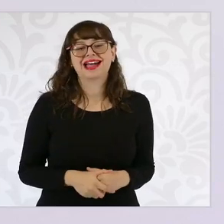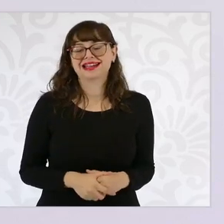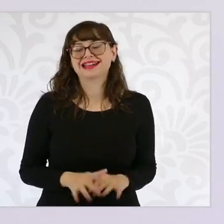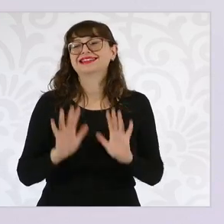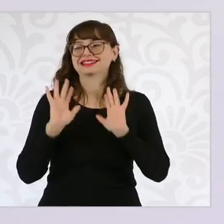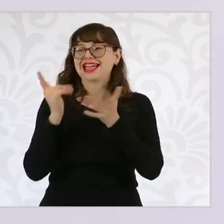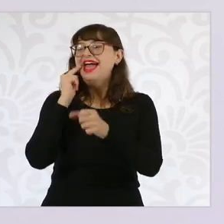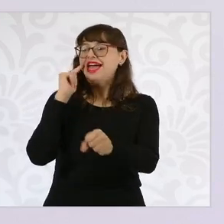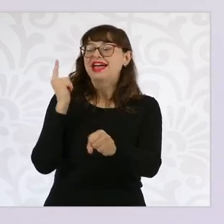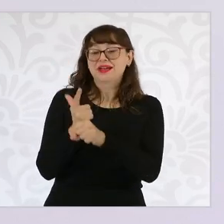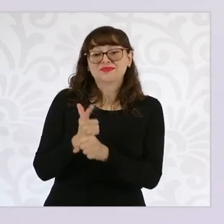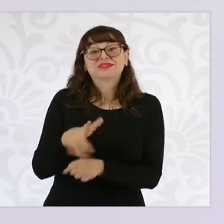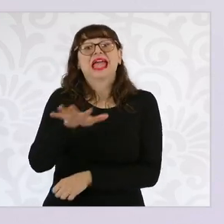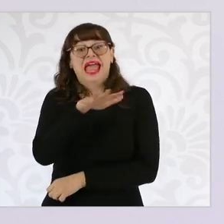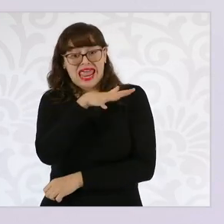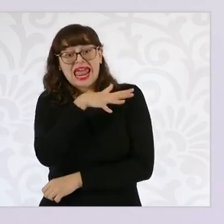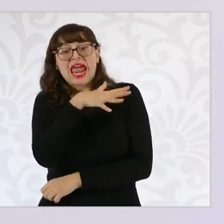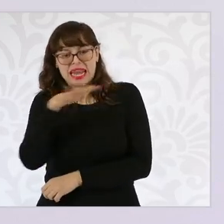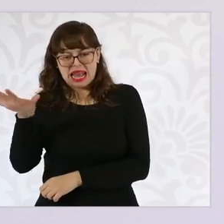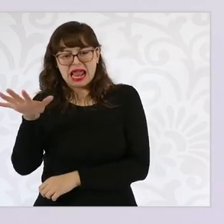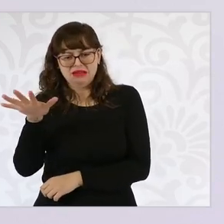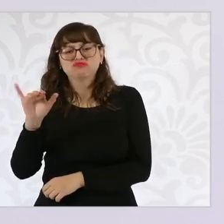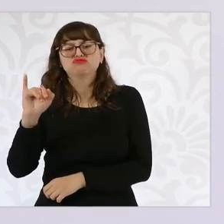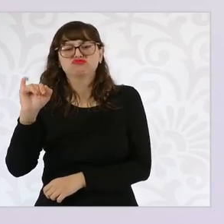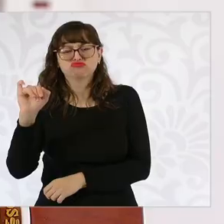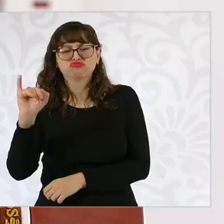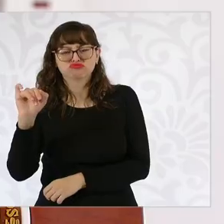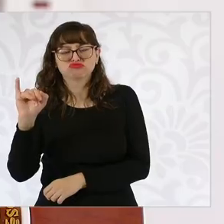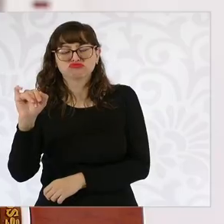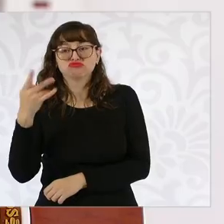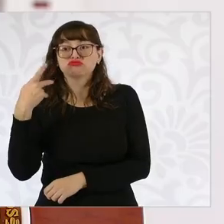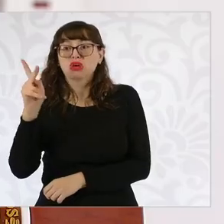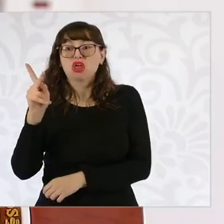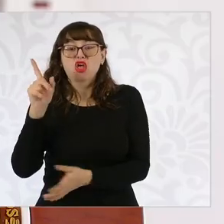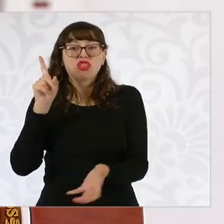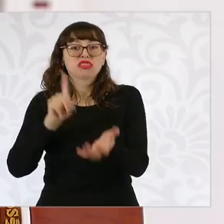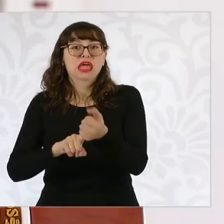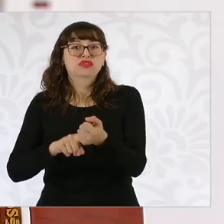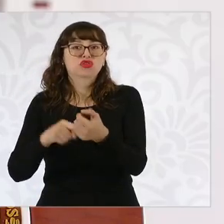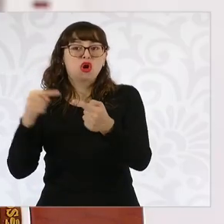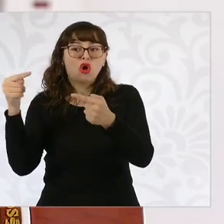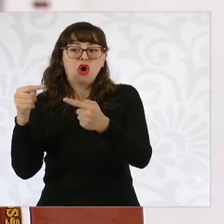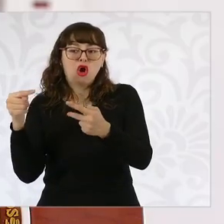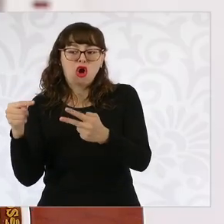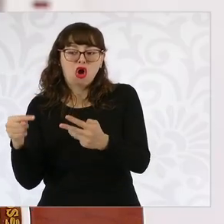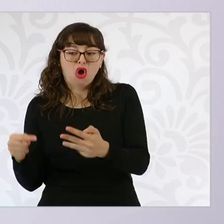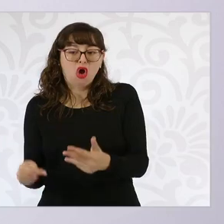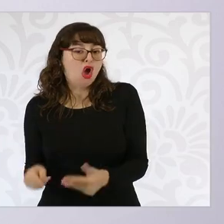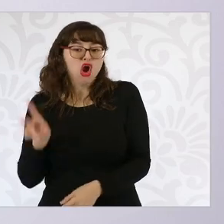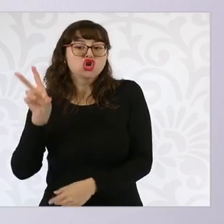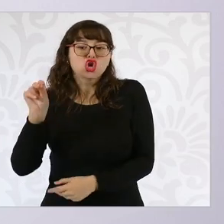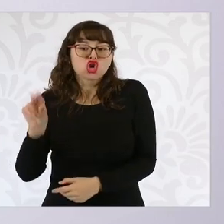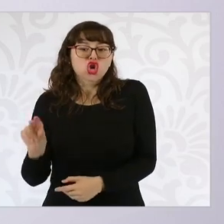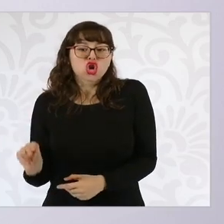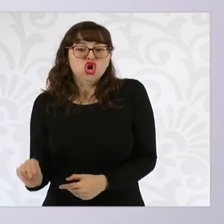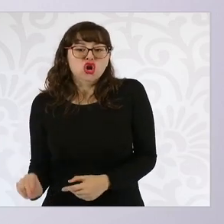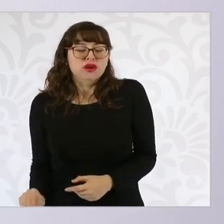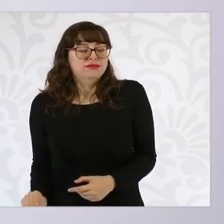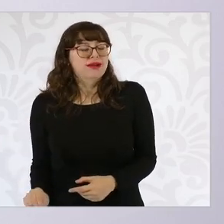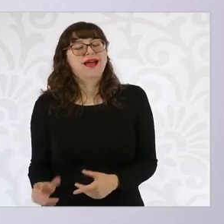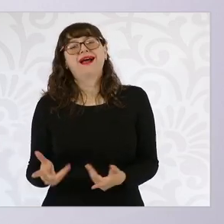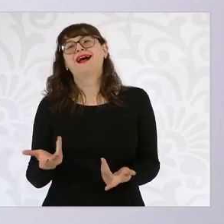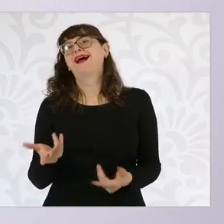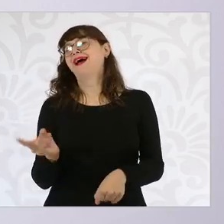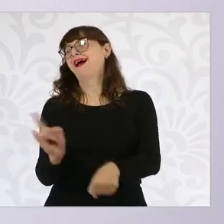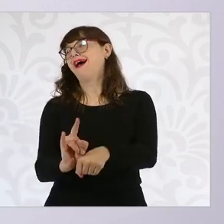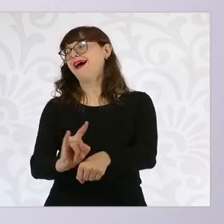general, pero en lo particular votaron en contra. En pocas palabras, el PAN votó en contra de